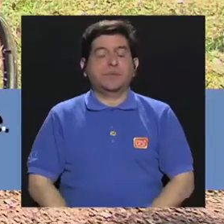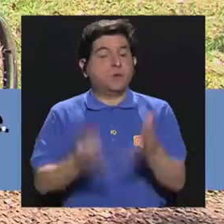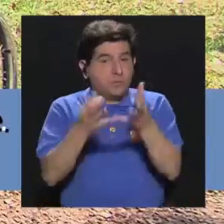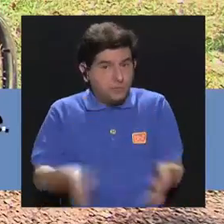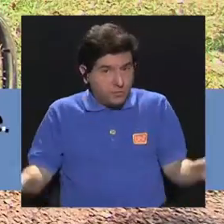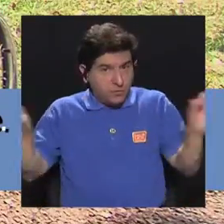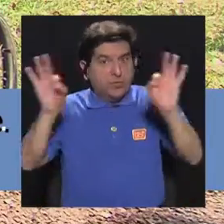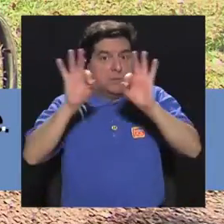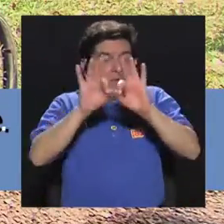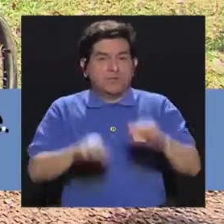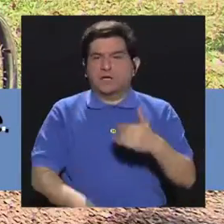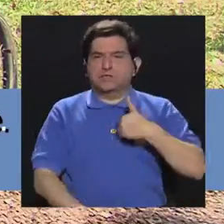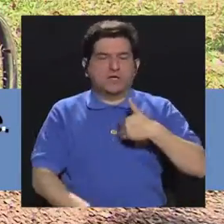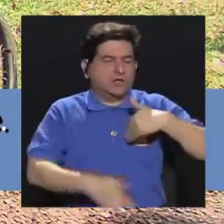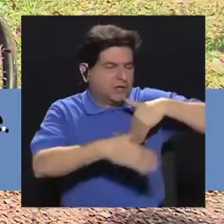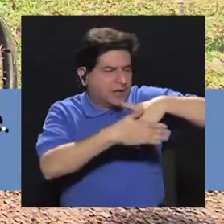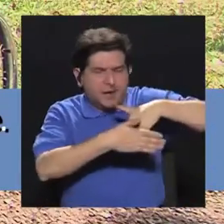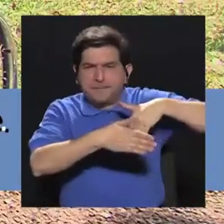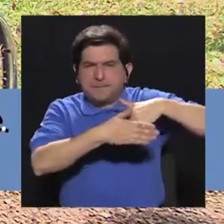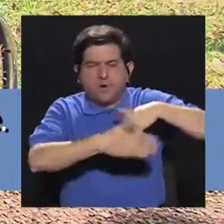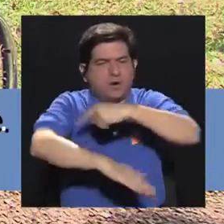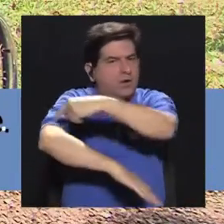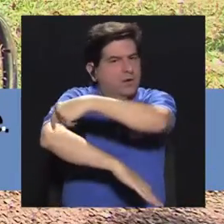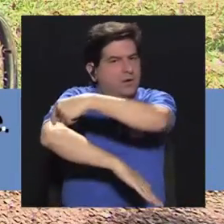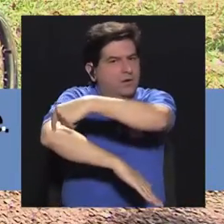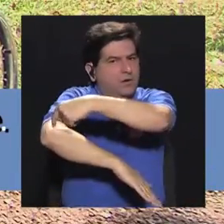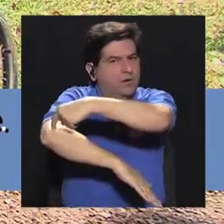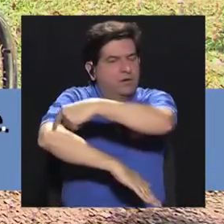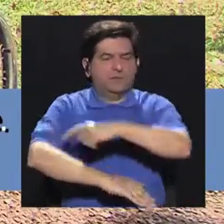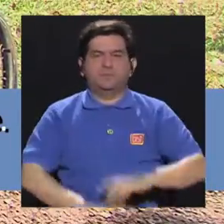Es importante que no haya un bloqueo en el codo.